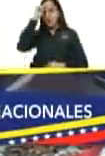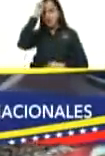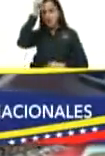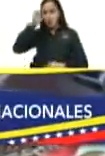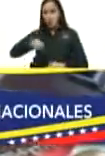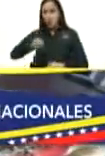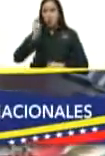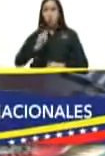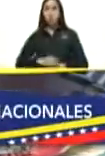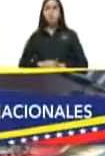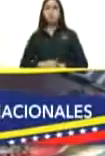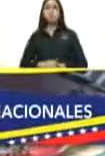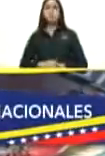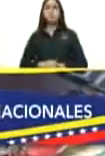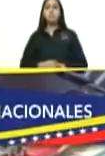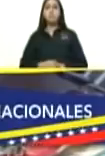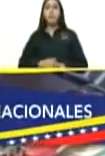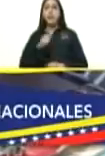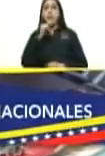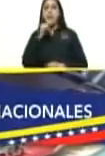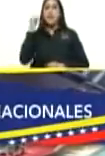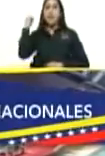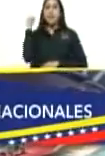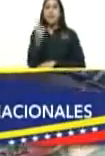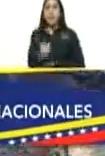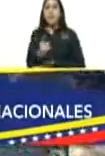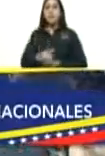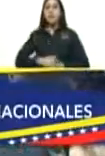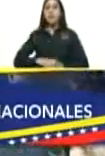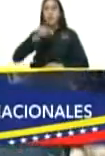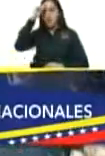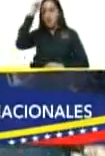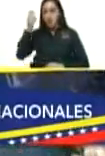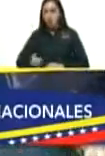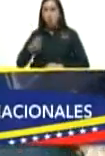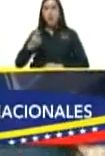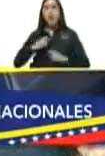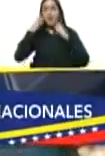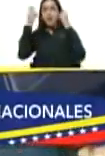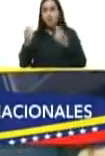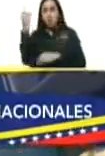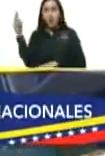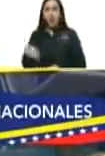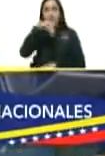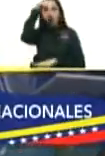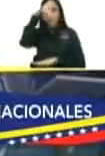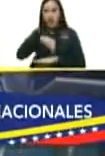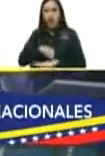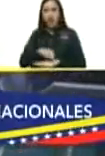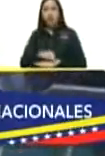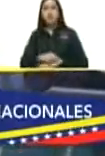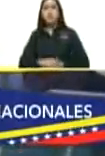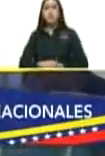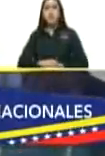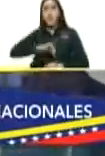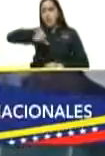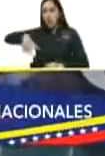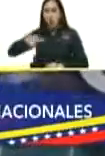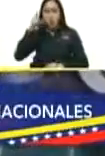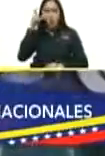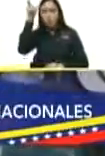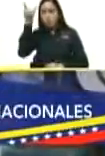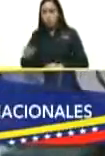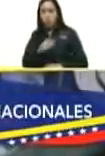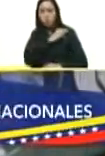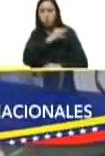la majestad del poder electoral y reconoce la designación de la asamblea nacional presidida por el doctor jorge rodríguez